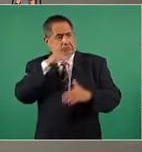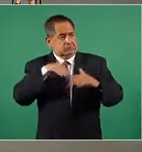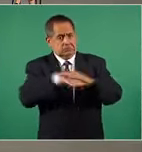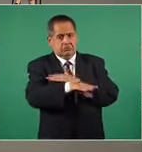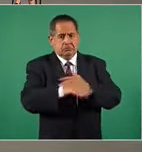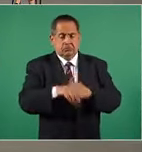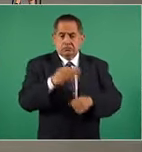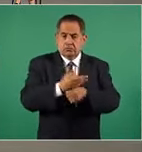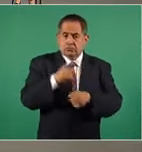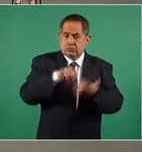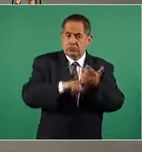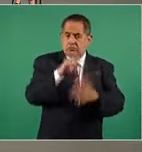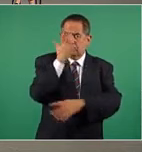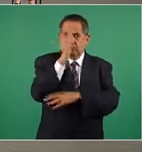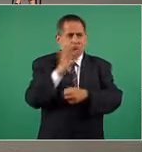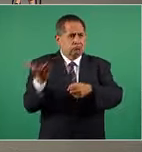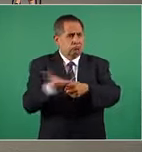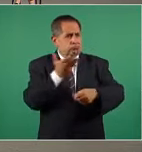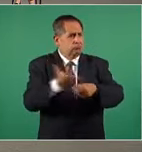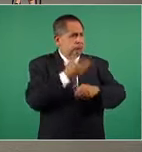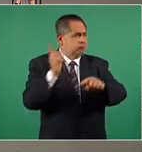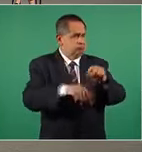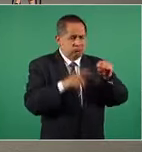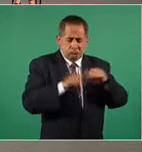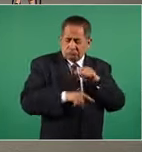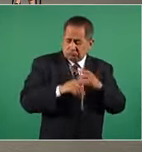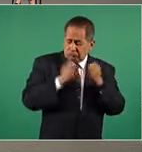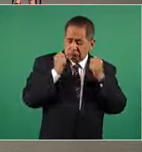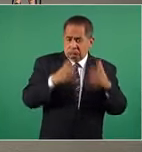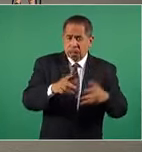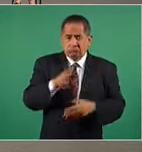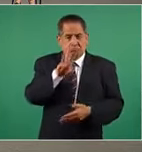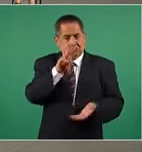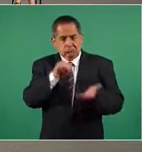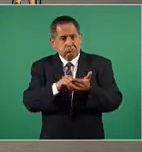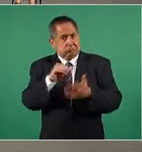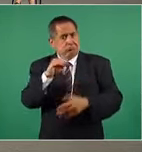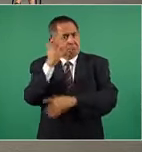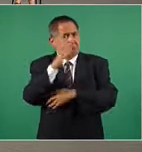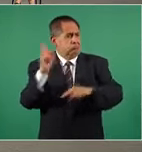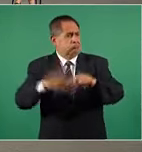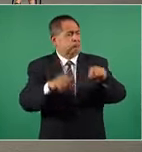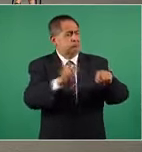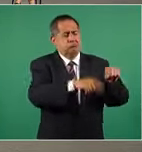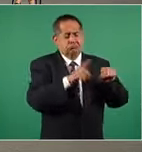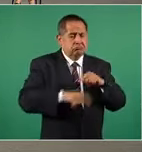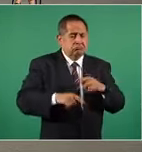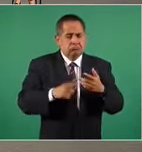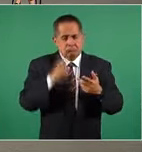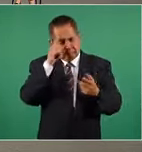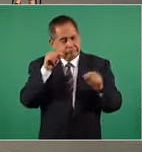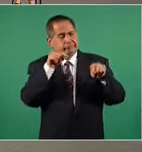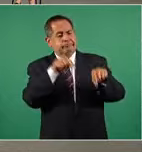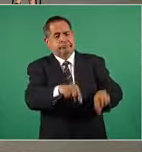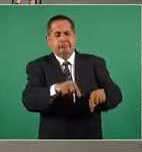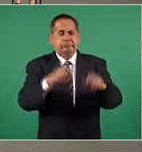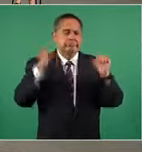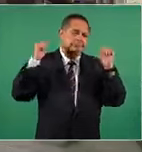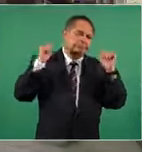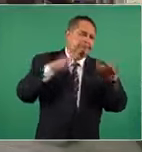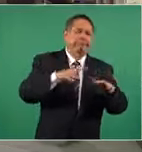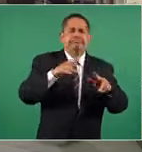deforestación muy severo. han deforestado más de tres mil árboles para permitir que ahí se hagan eventos